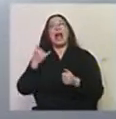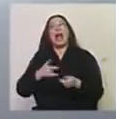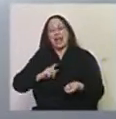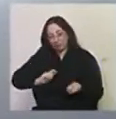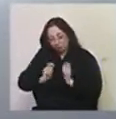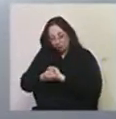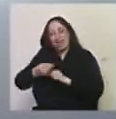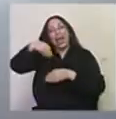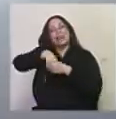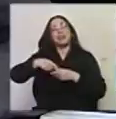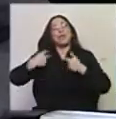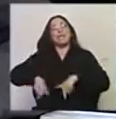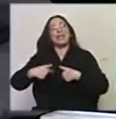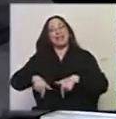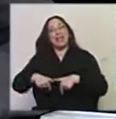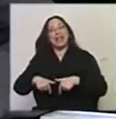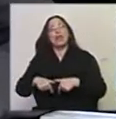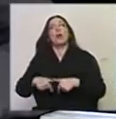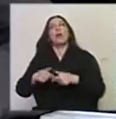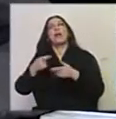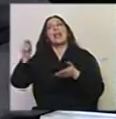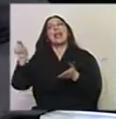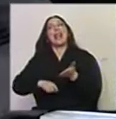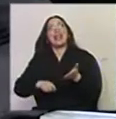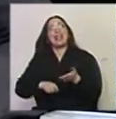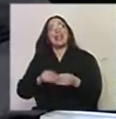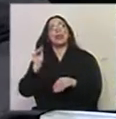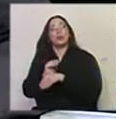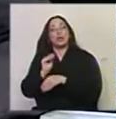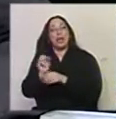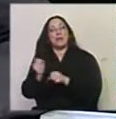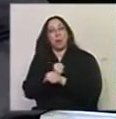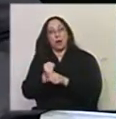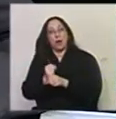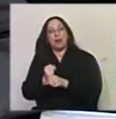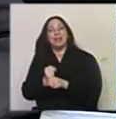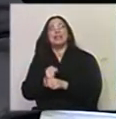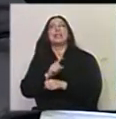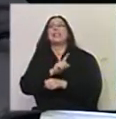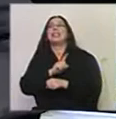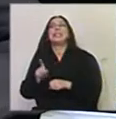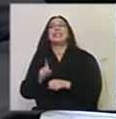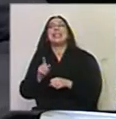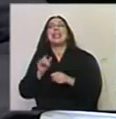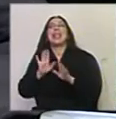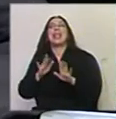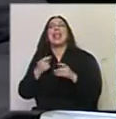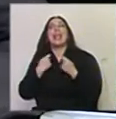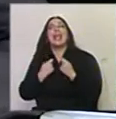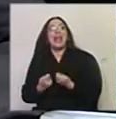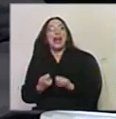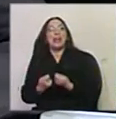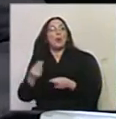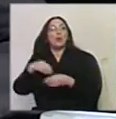interna, lo que garantiza un Ministerio de Cultura en caso de aprobarse así, sin que eso implique gastos